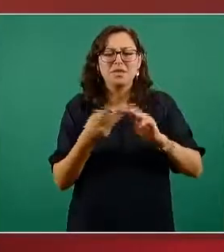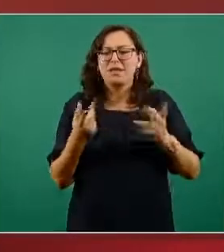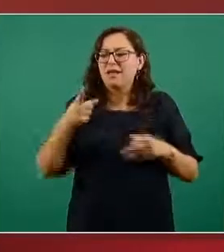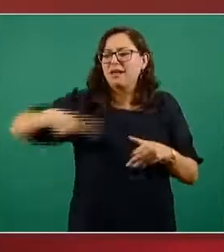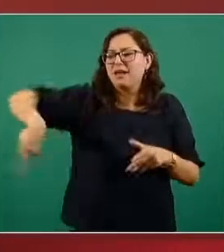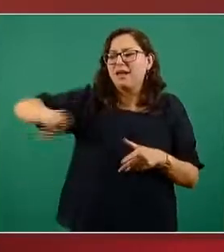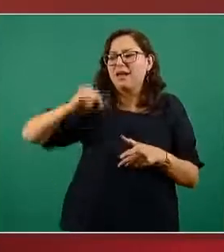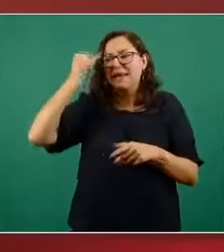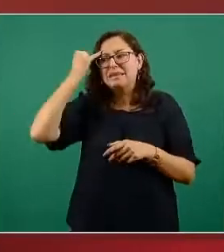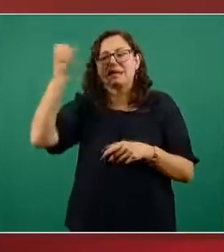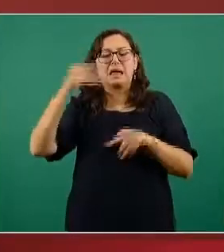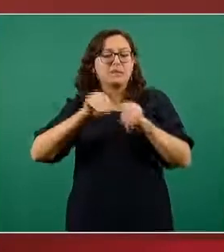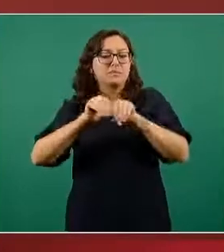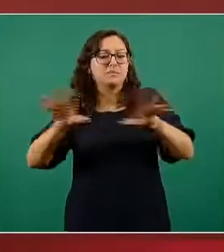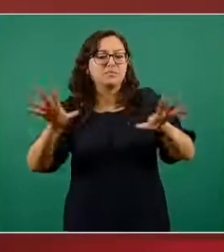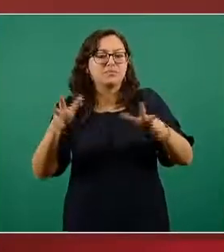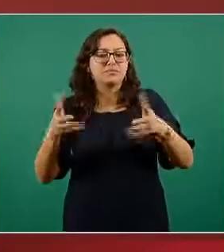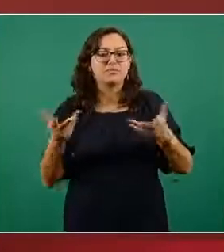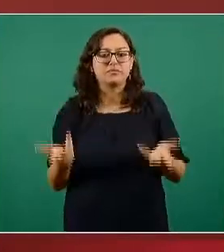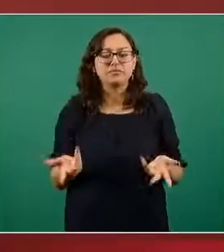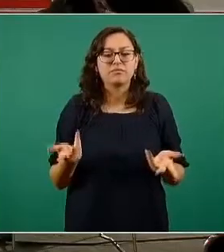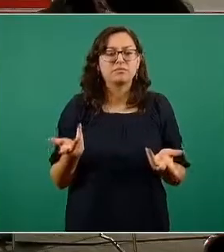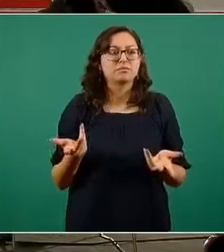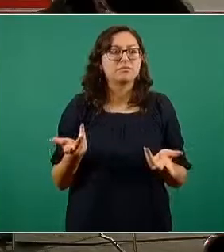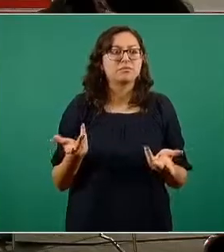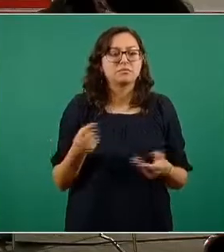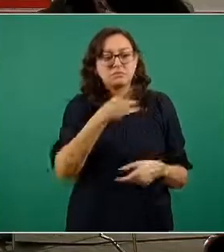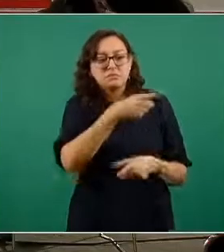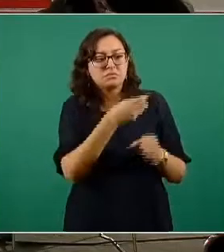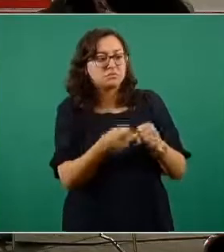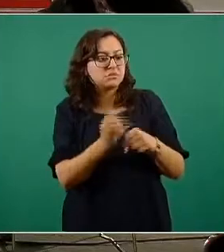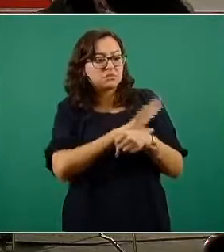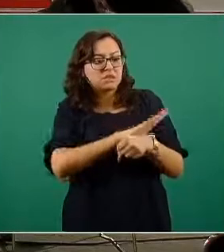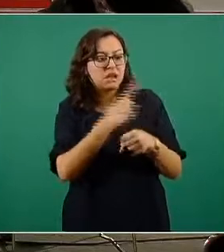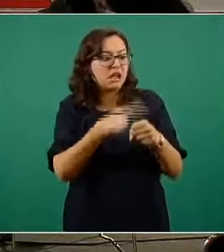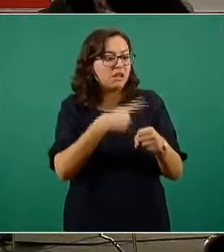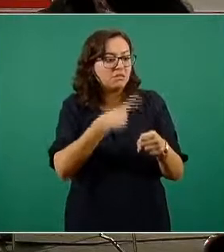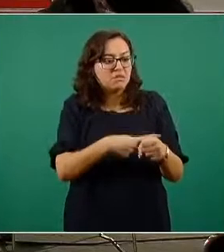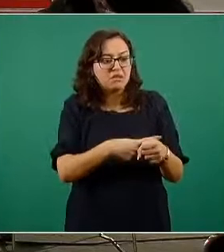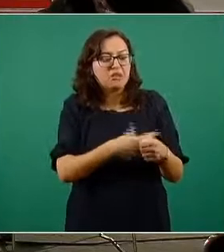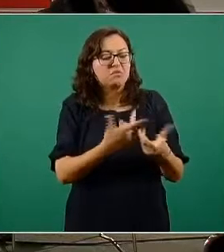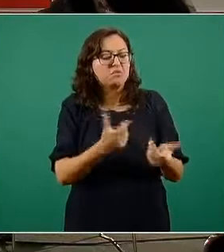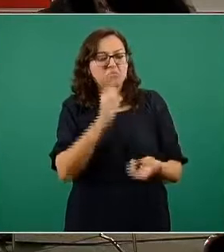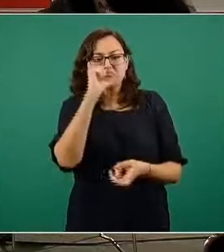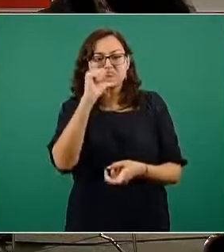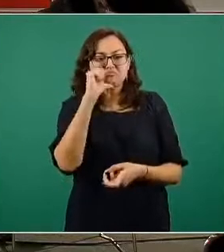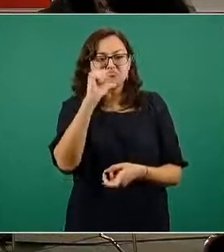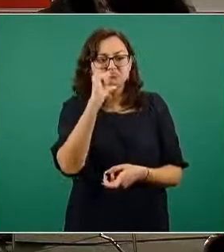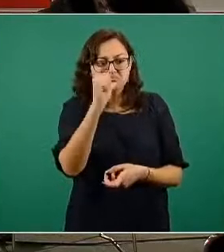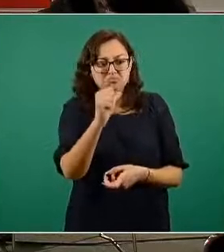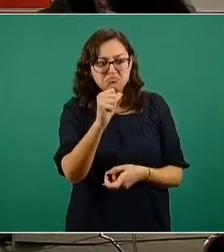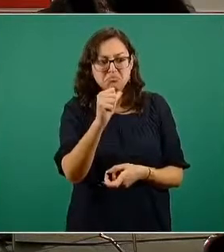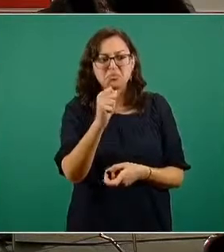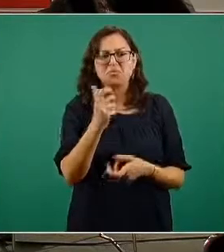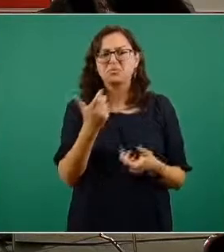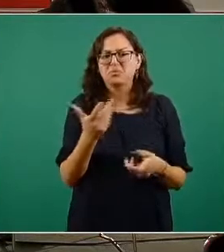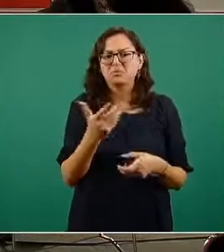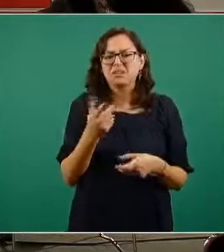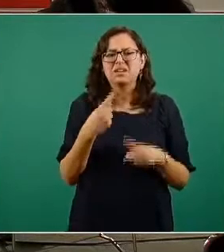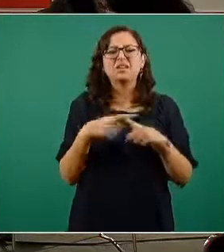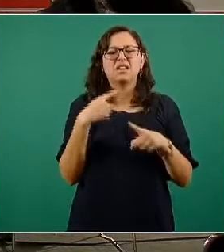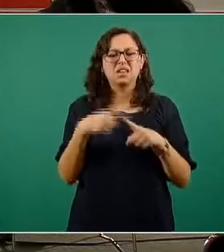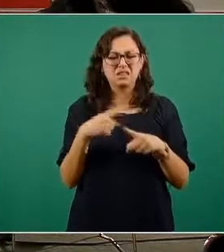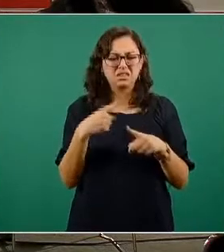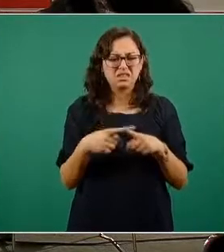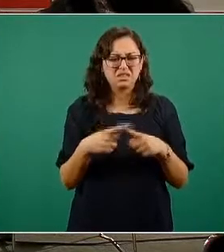idea de que no tiene coronavirus no tiene infección por SARS-CoV-2 el presidente López Obrador son precisamente